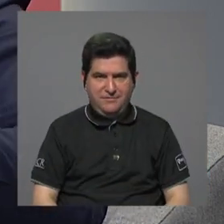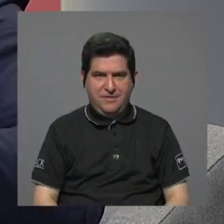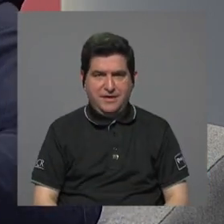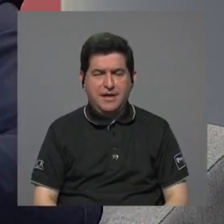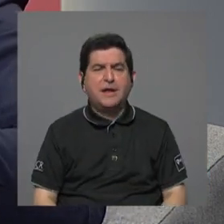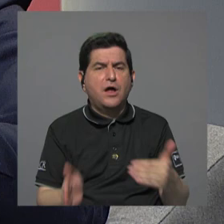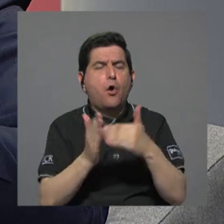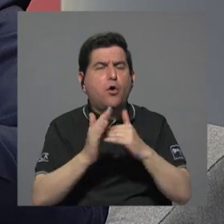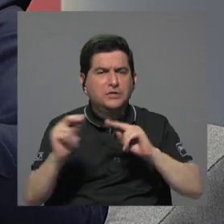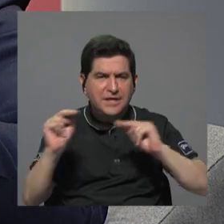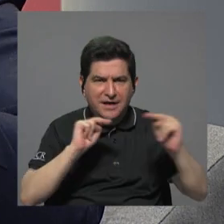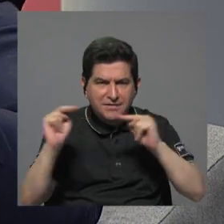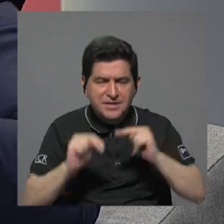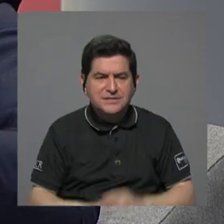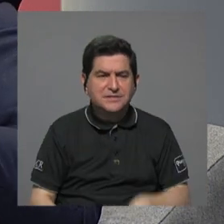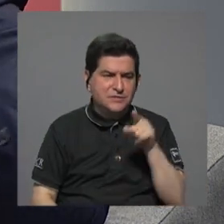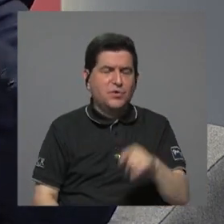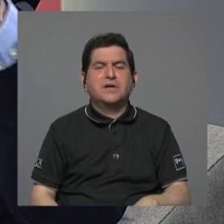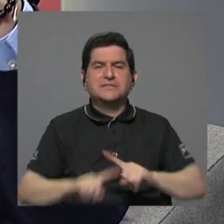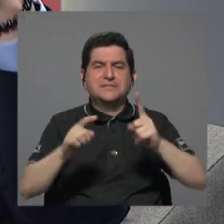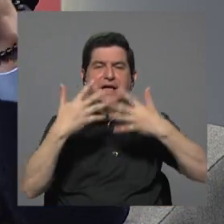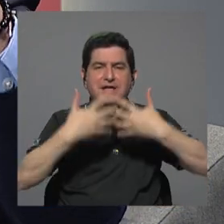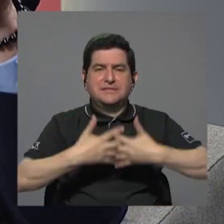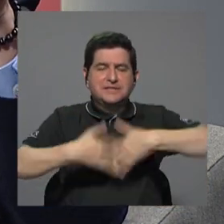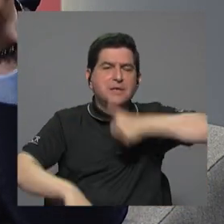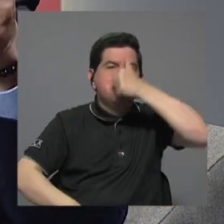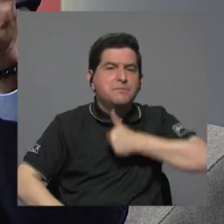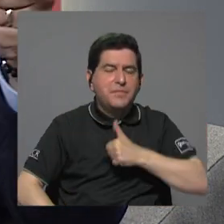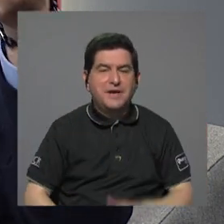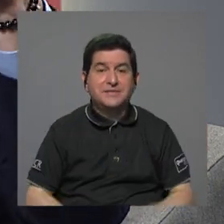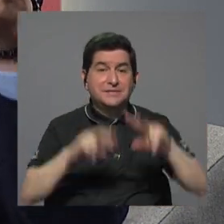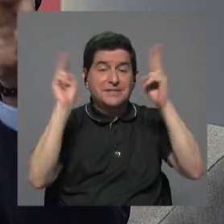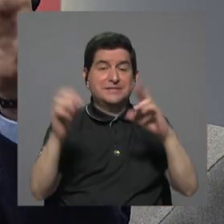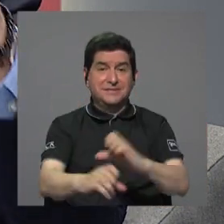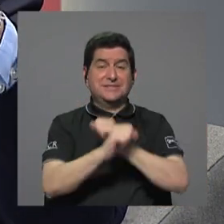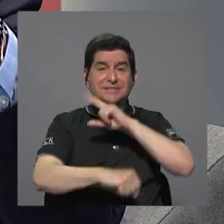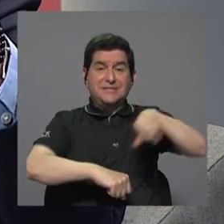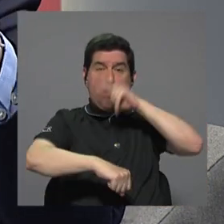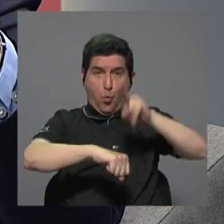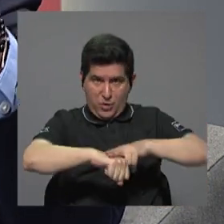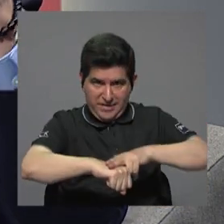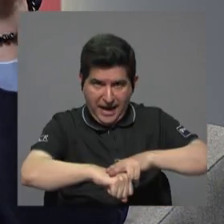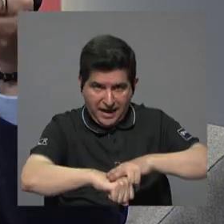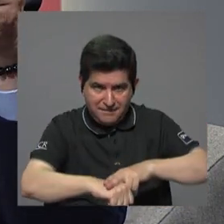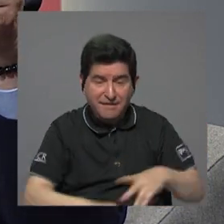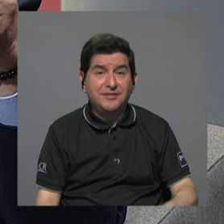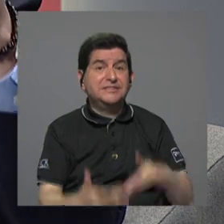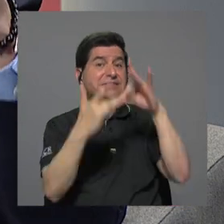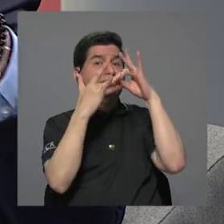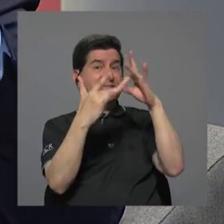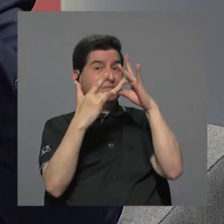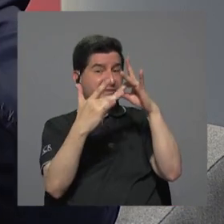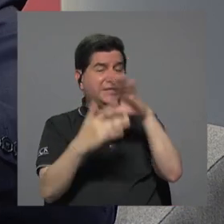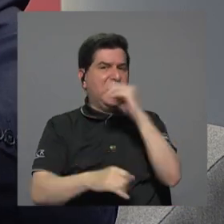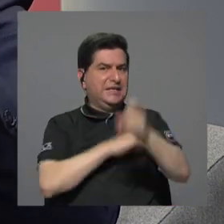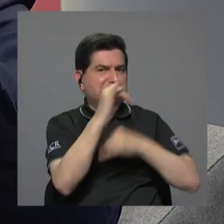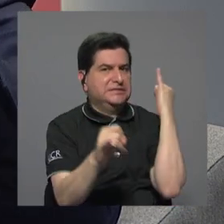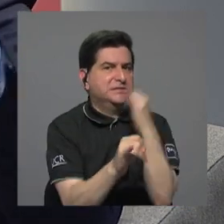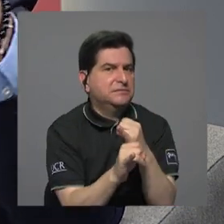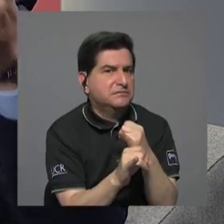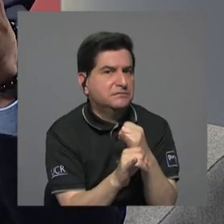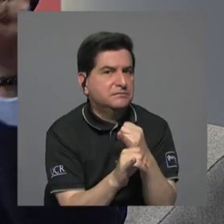también renegociar con estos privados es que por temas de seguridad nacional especialmente e internacional